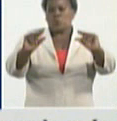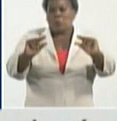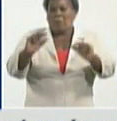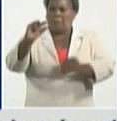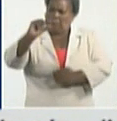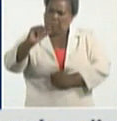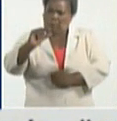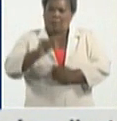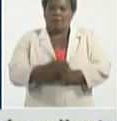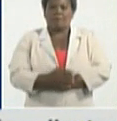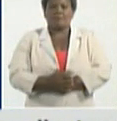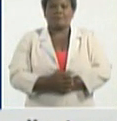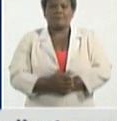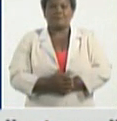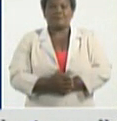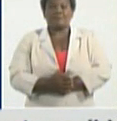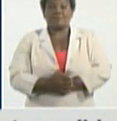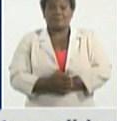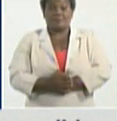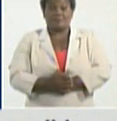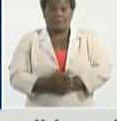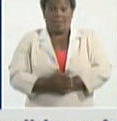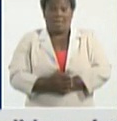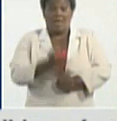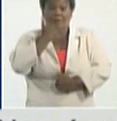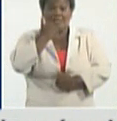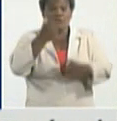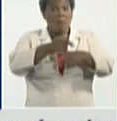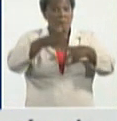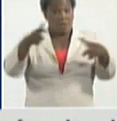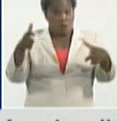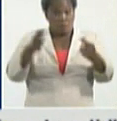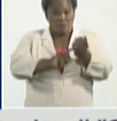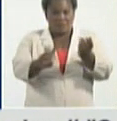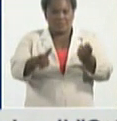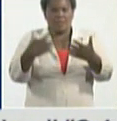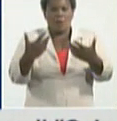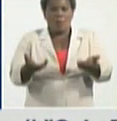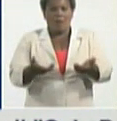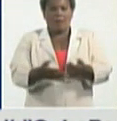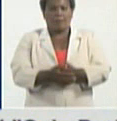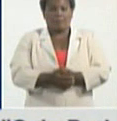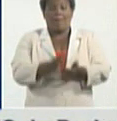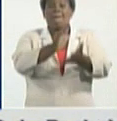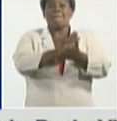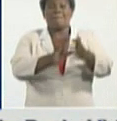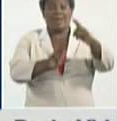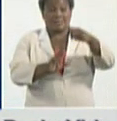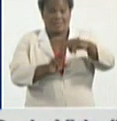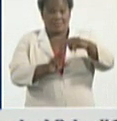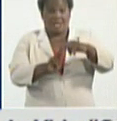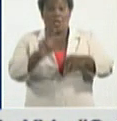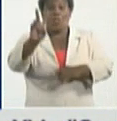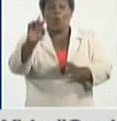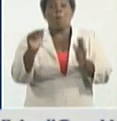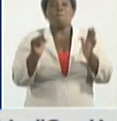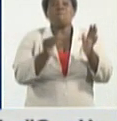los tres con mayor tasa de incidencia, matanzas con 2